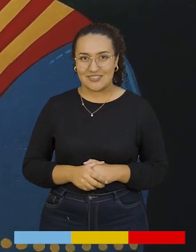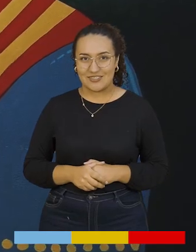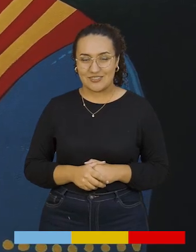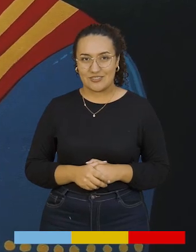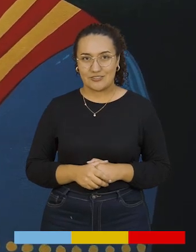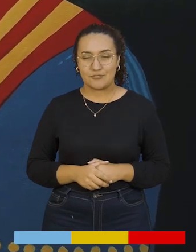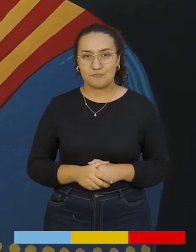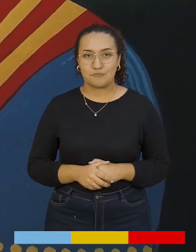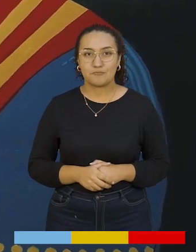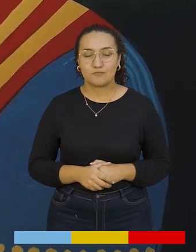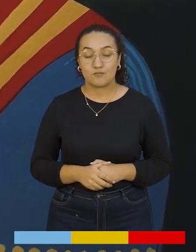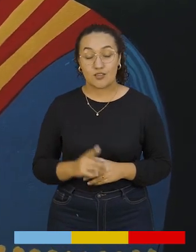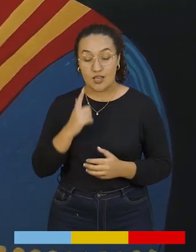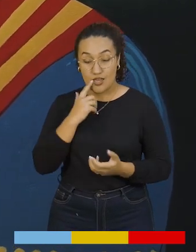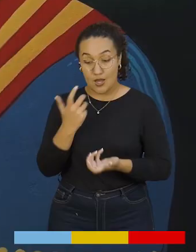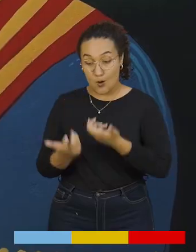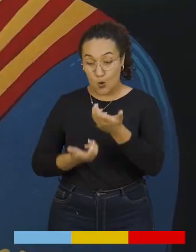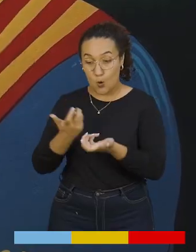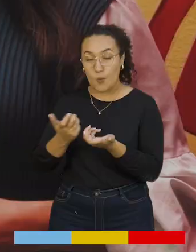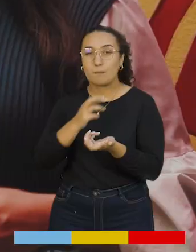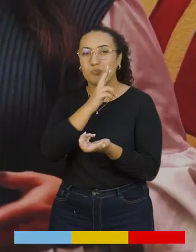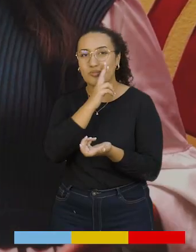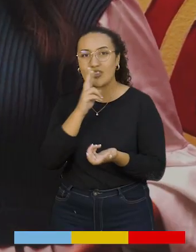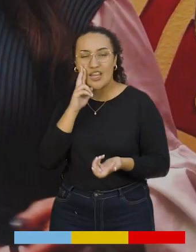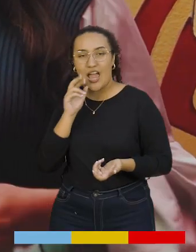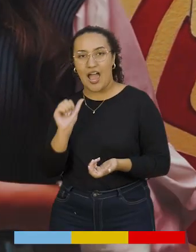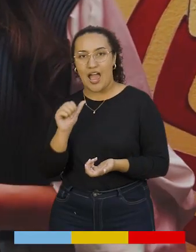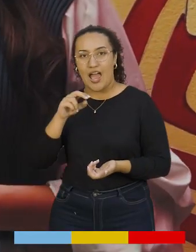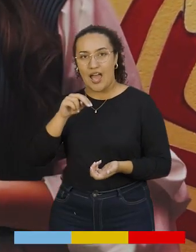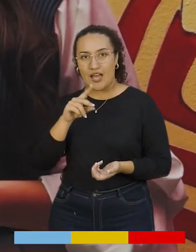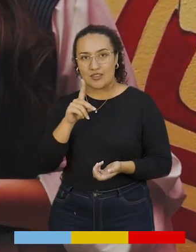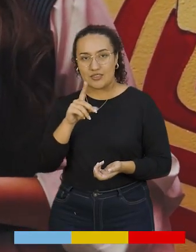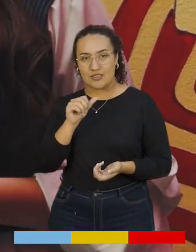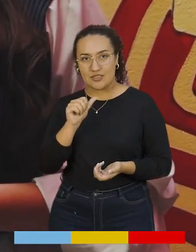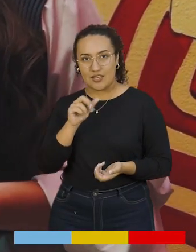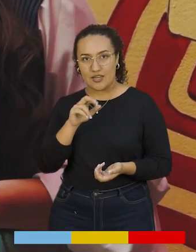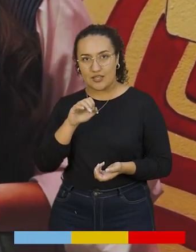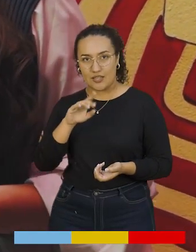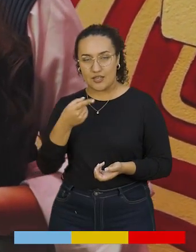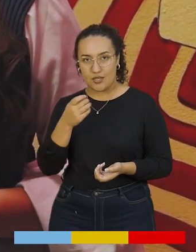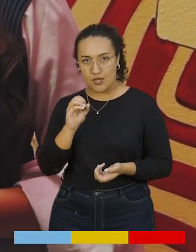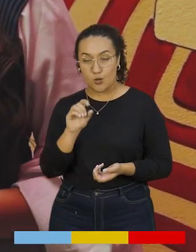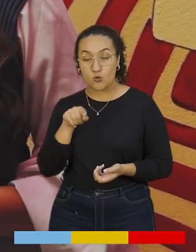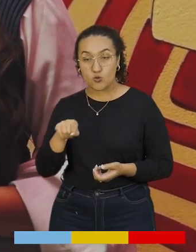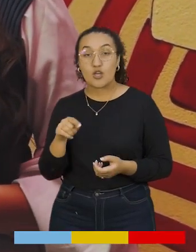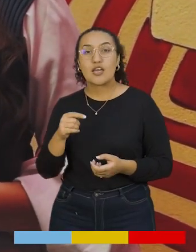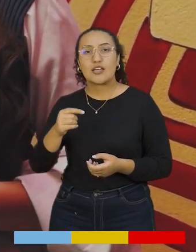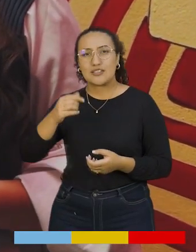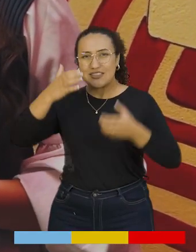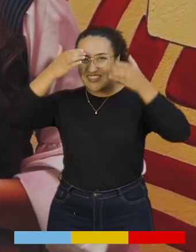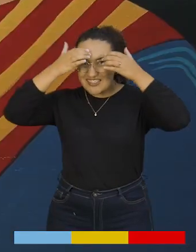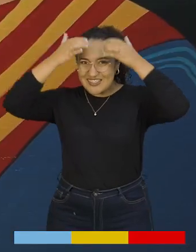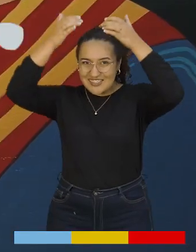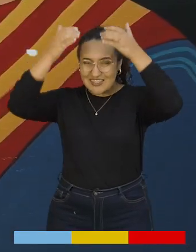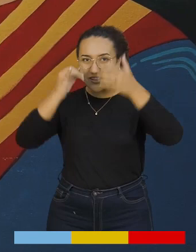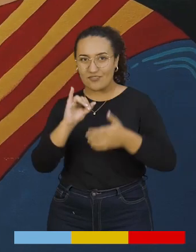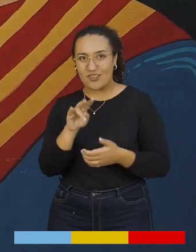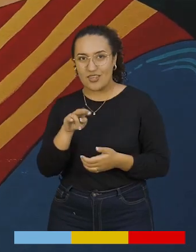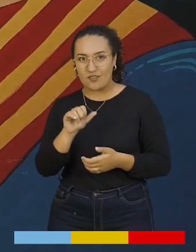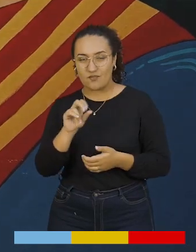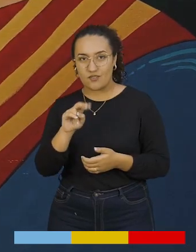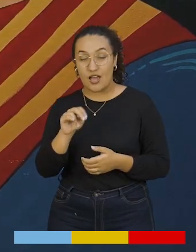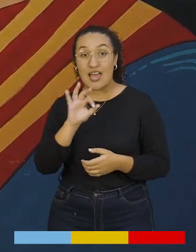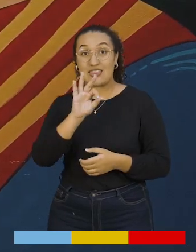Esto es Andariegos, Cocina de Mundo. Y con su chef Iván vamos a preparar un plato con tres preparaciones de